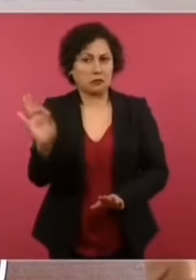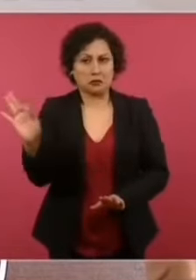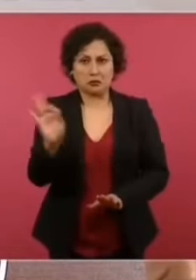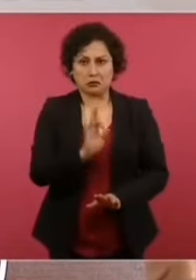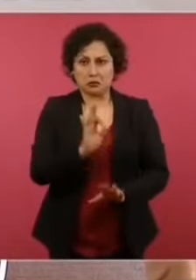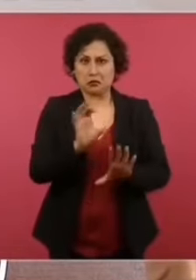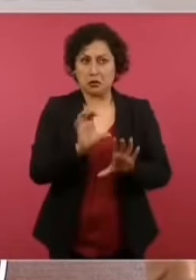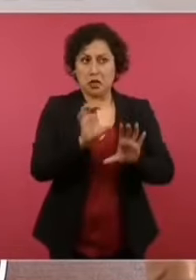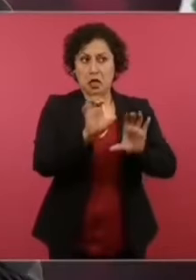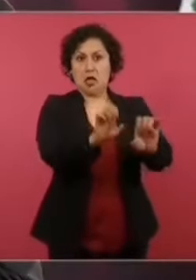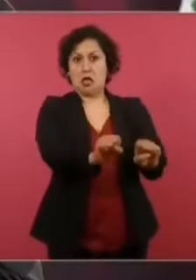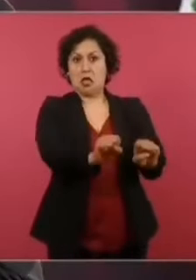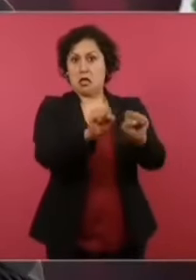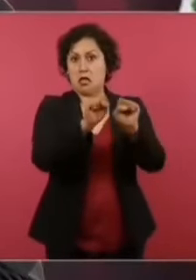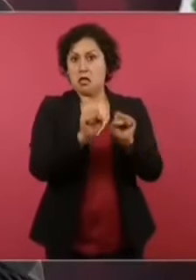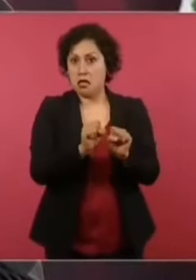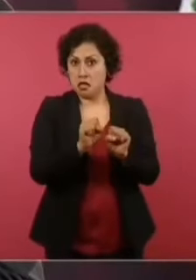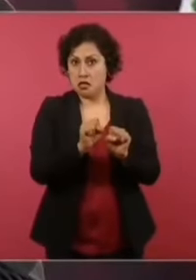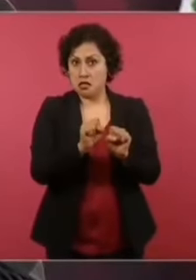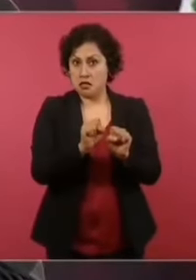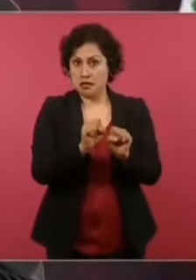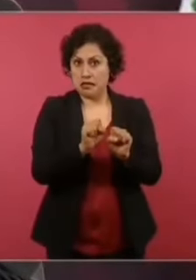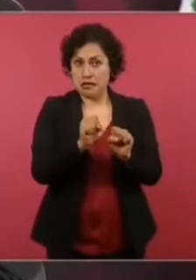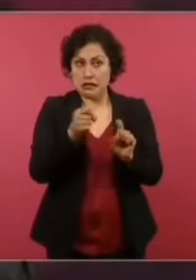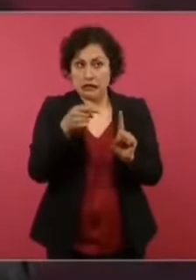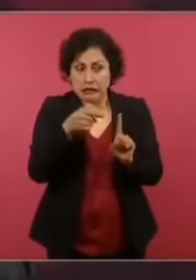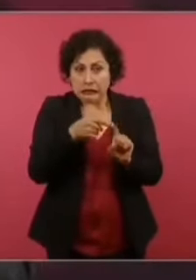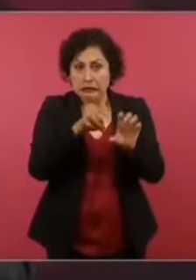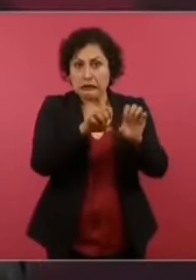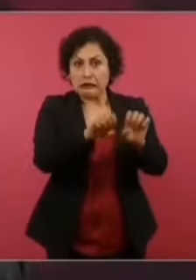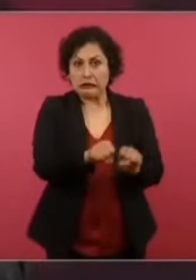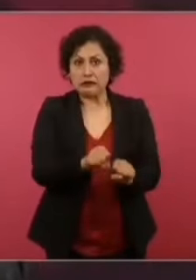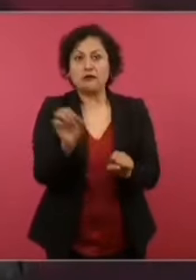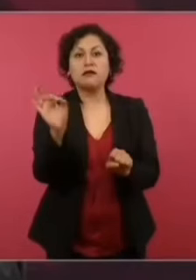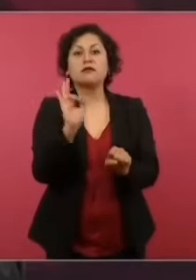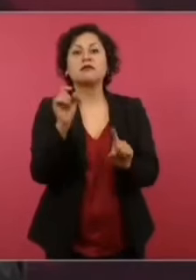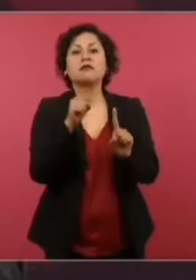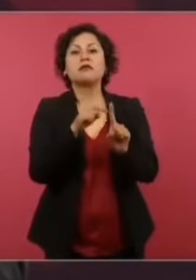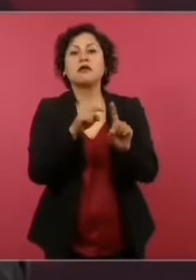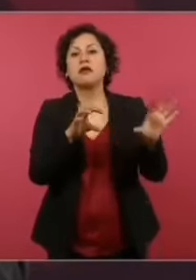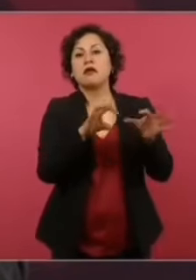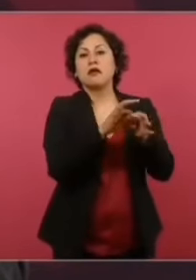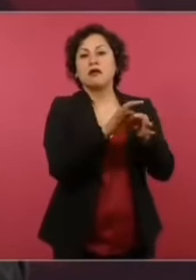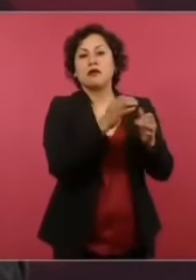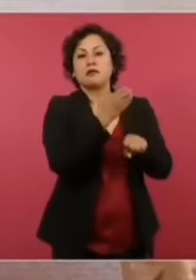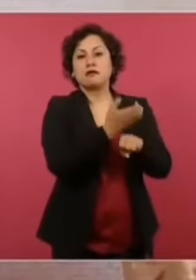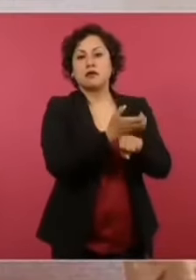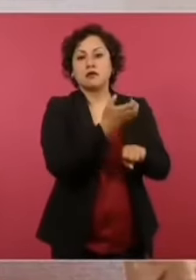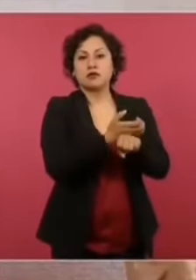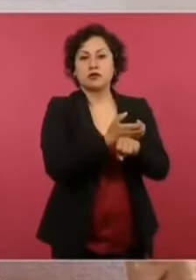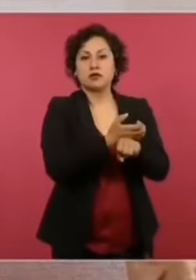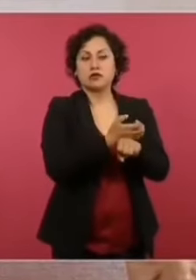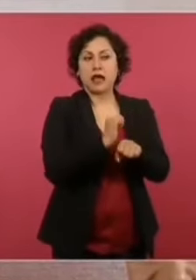tenga cuentas pendientes en Estados Unidos, imagínense cómo va a quedar el Estado mexicano?